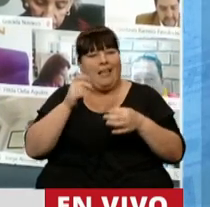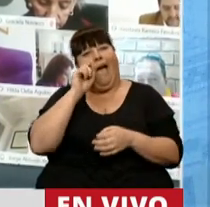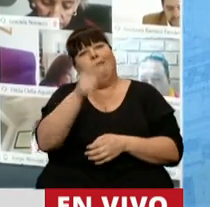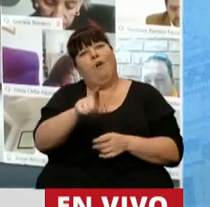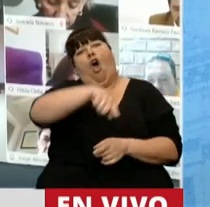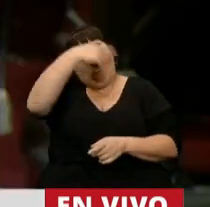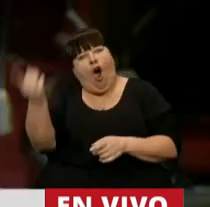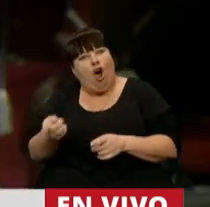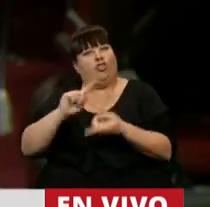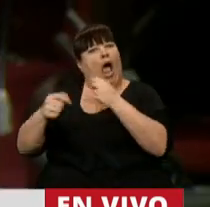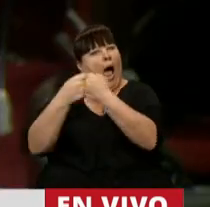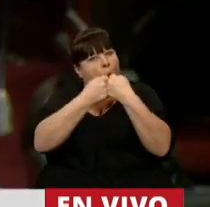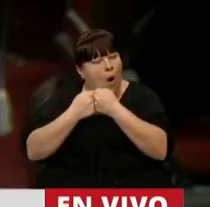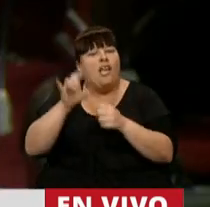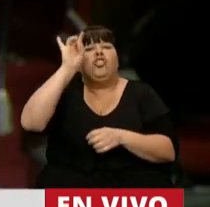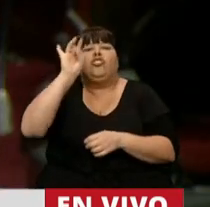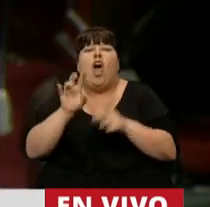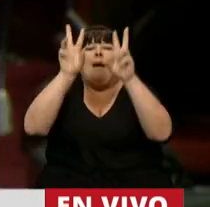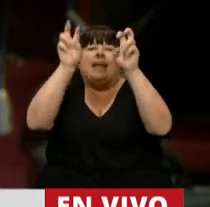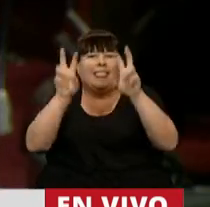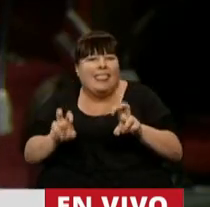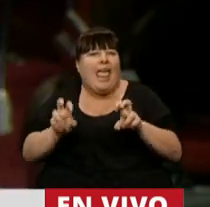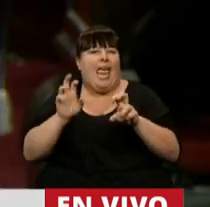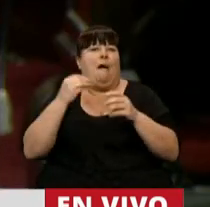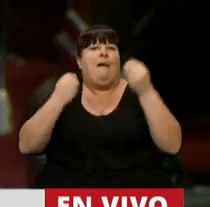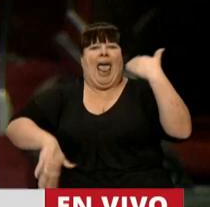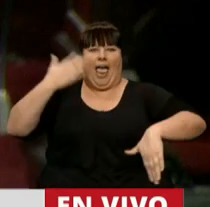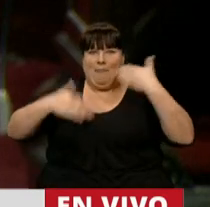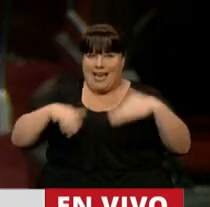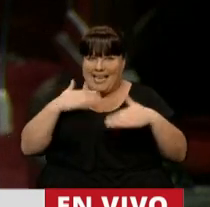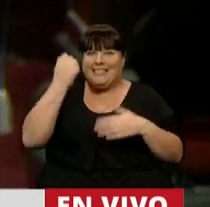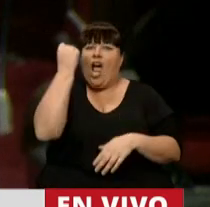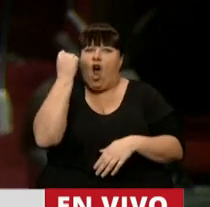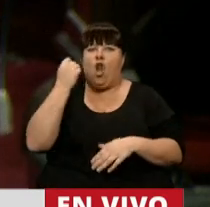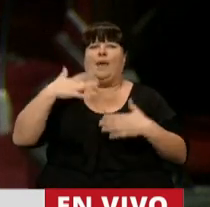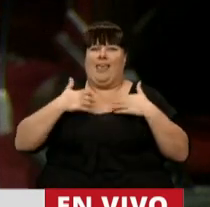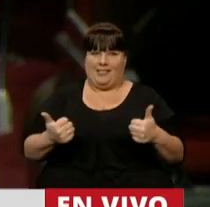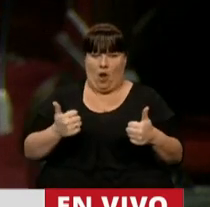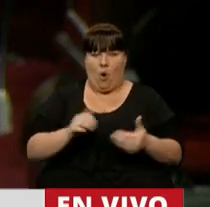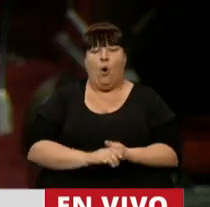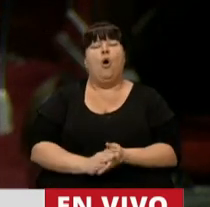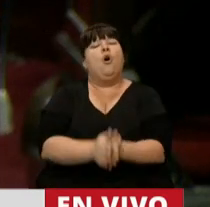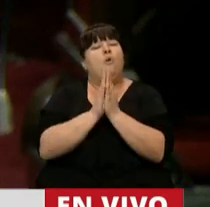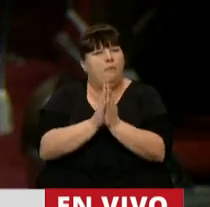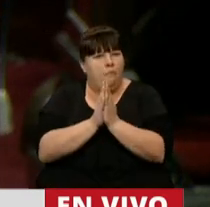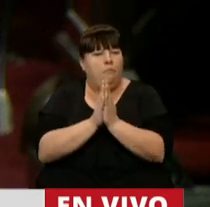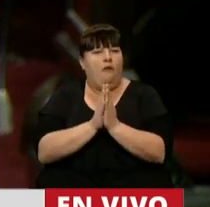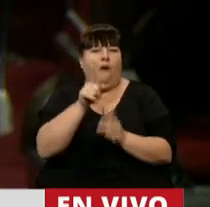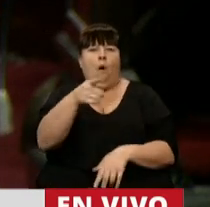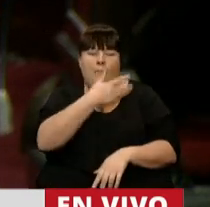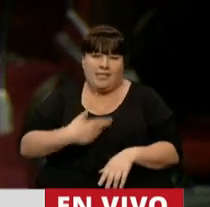violando la otra parte del acuerdo, que es tratar solamente cuestiones que hagan a la emergencia económica y sanitaria. Así que, por favor,